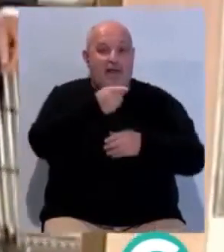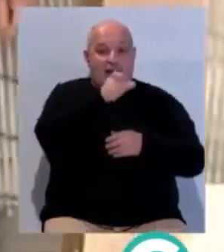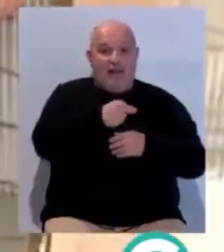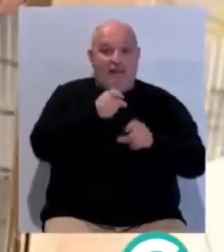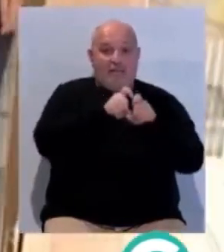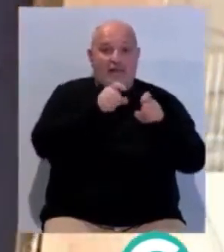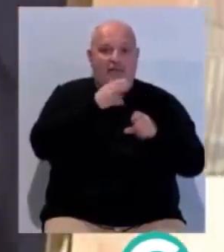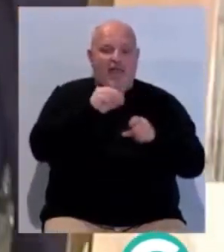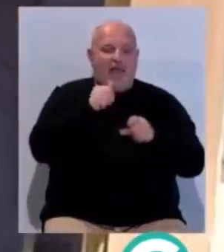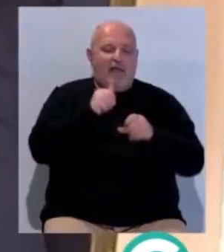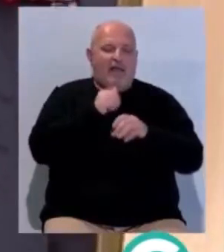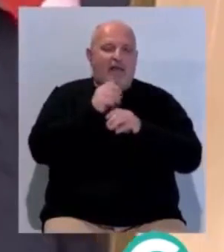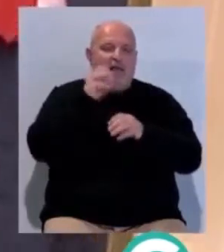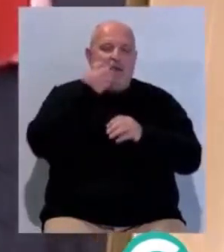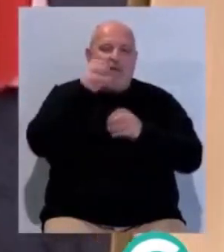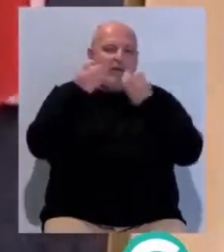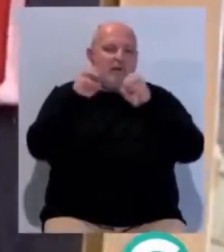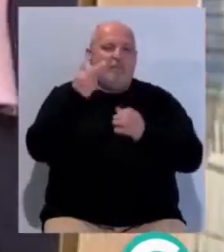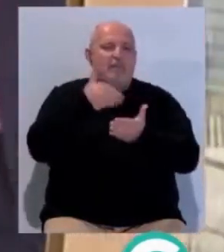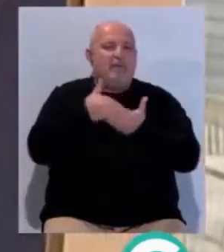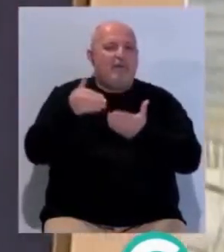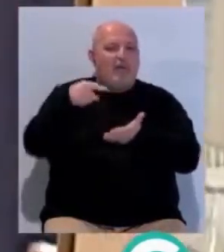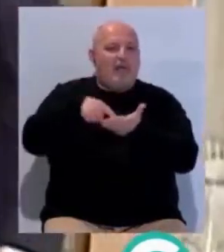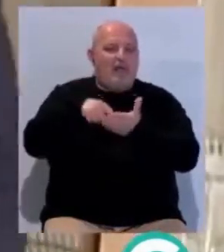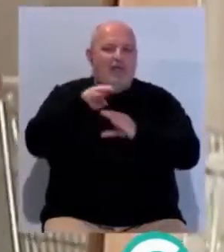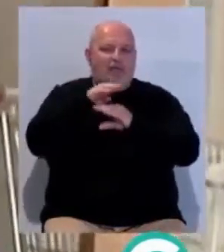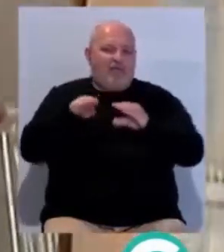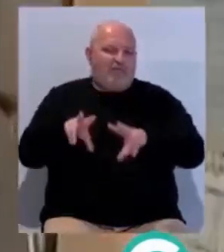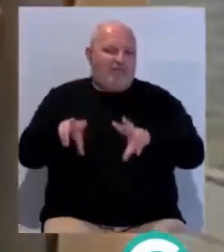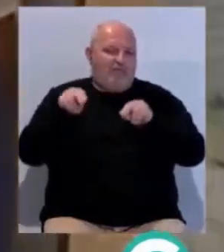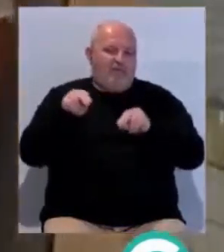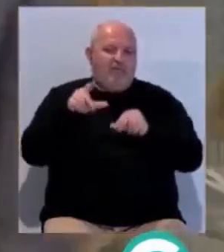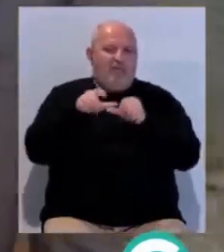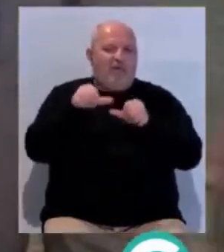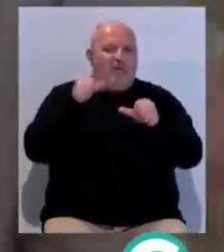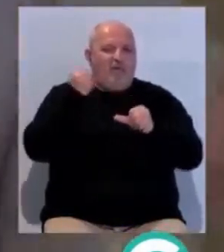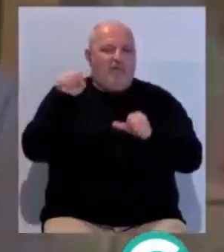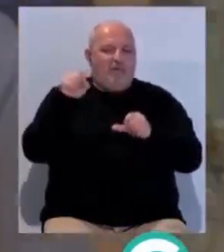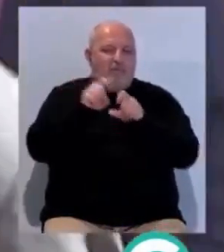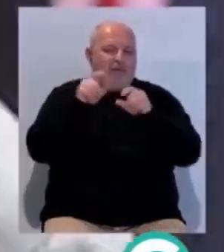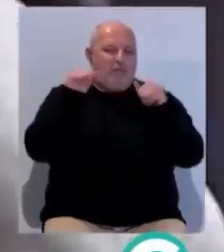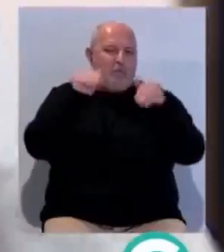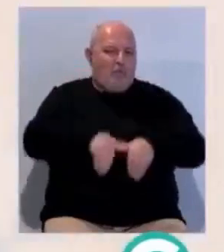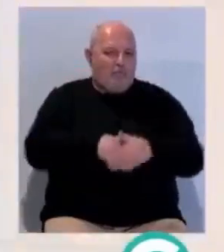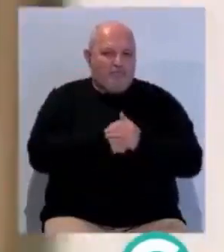Gallardo no seguirá reclamando los 20 millones de euros a Zona Franca por el quebranto de la compañía.